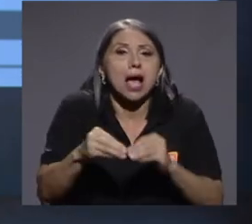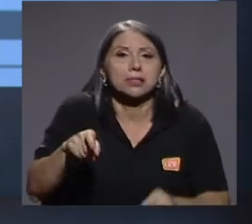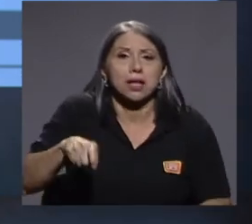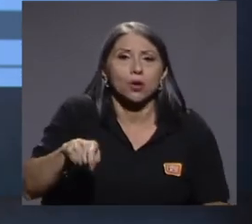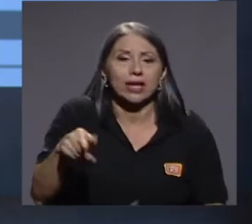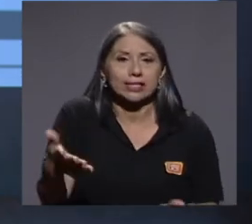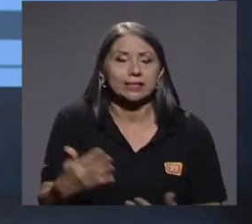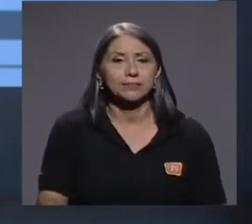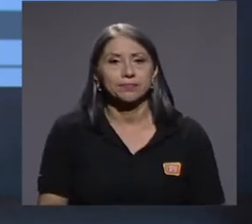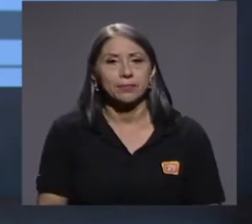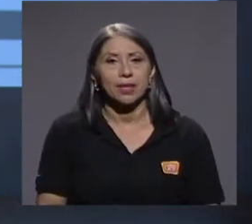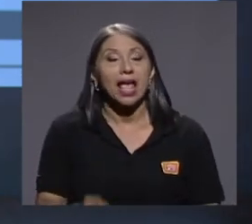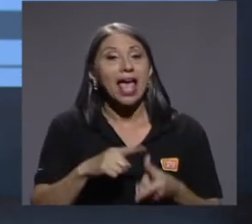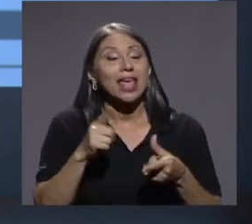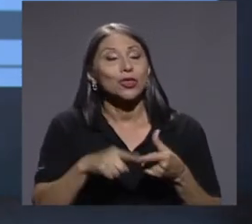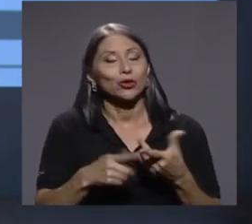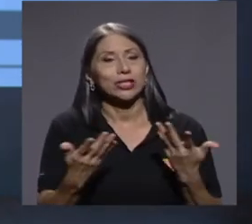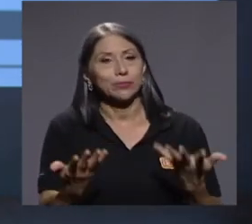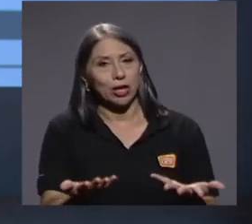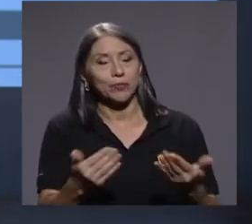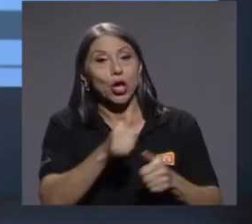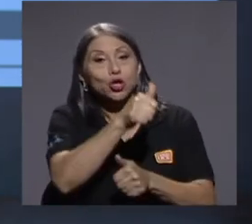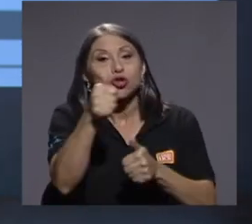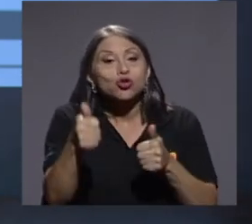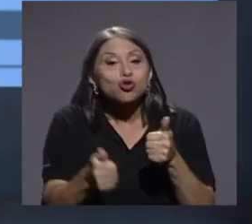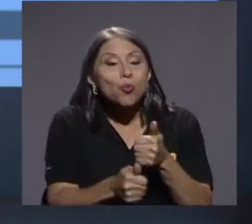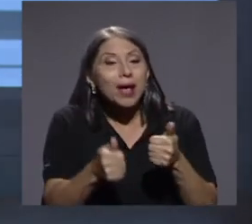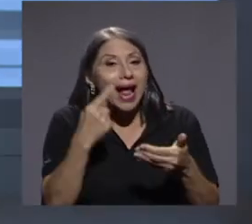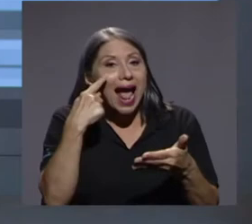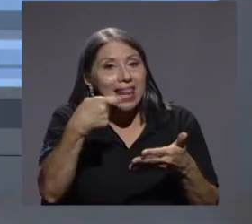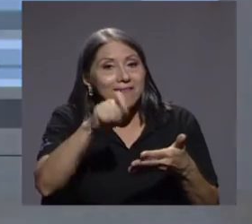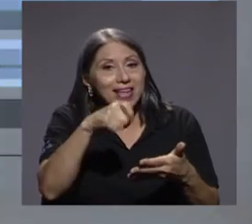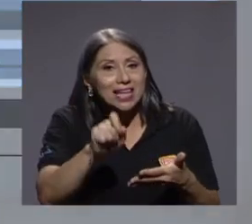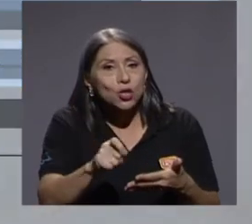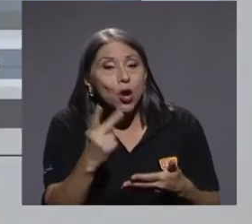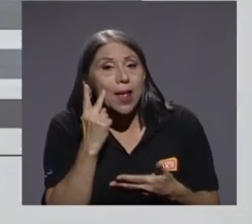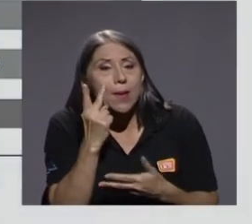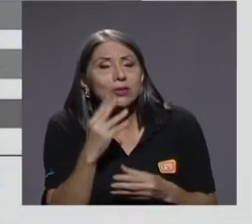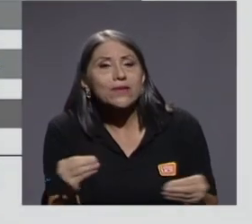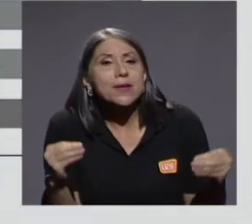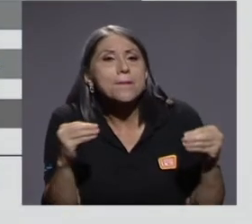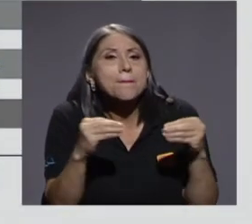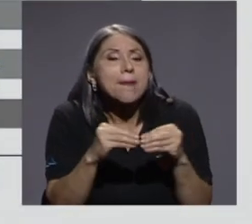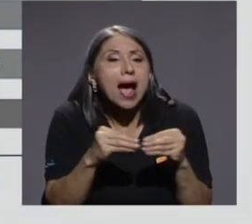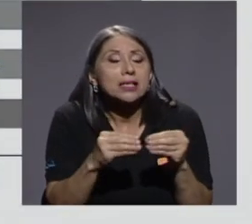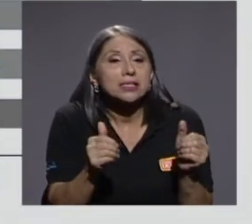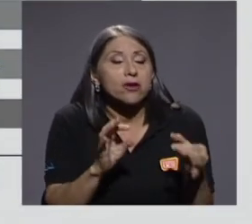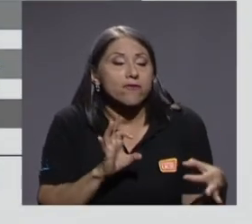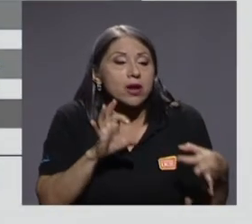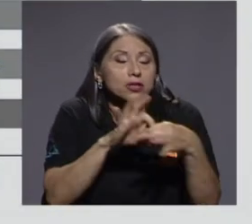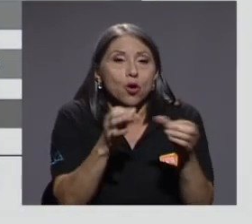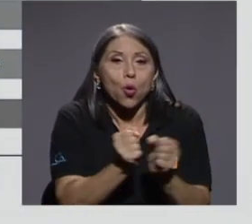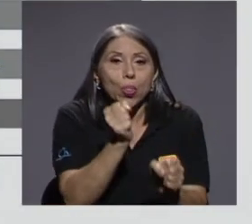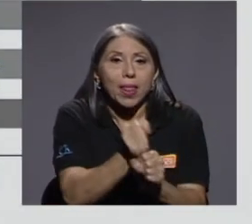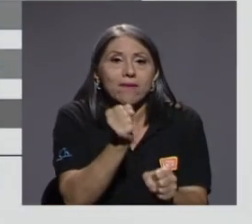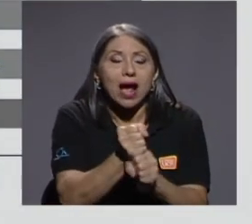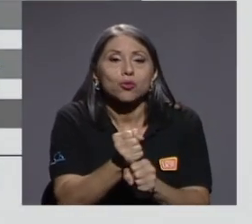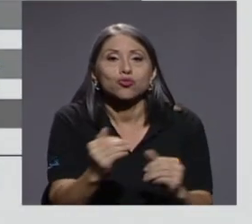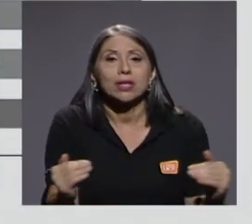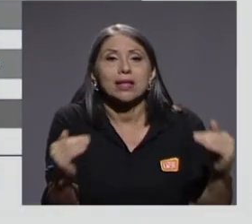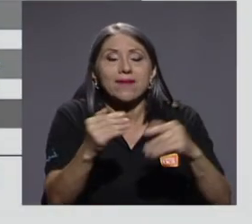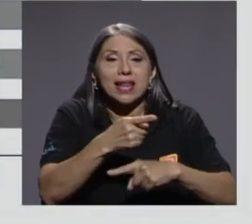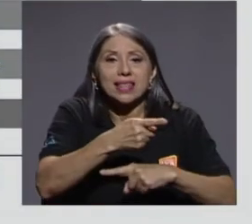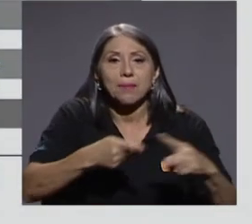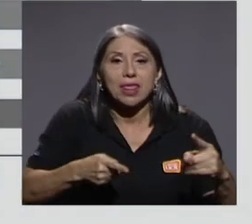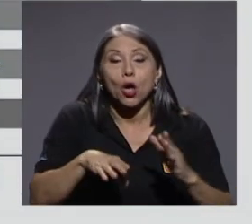Entonces, la subcalificación la vamos a observar mayoritariamente en aquellas ocupaciones de nivel intermedio, como por